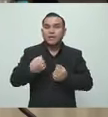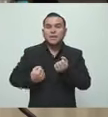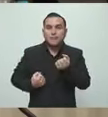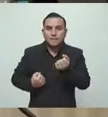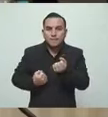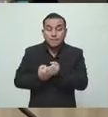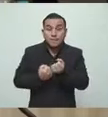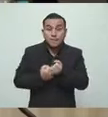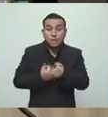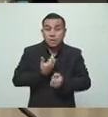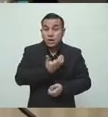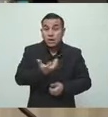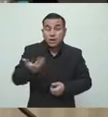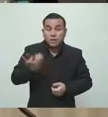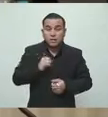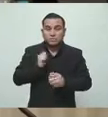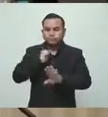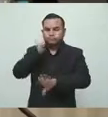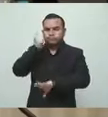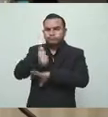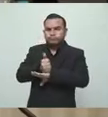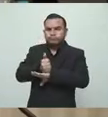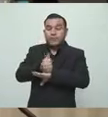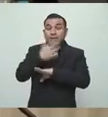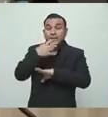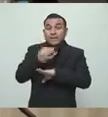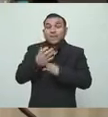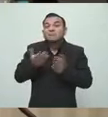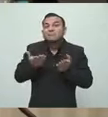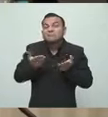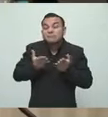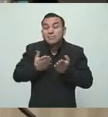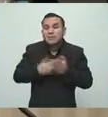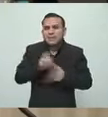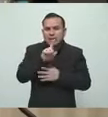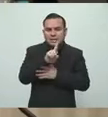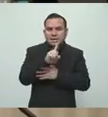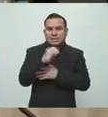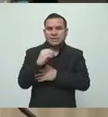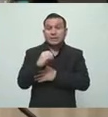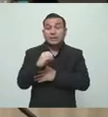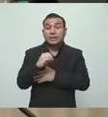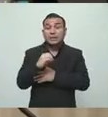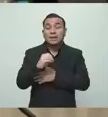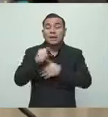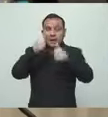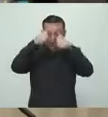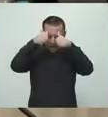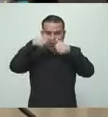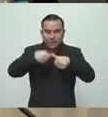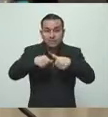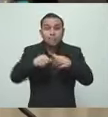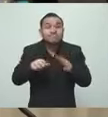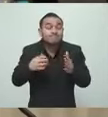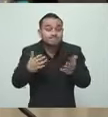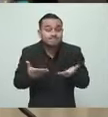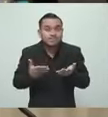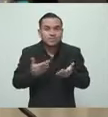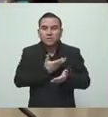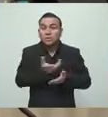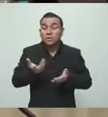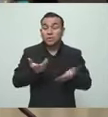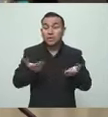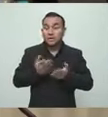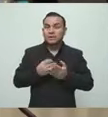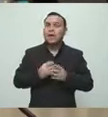a esto que estamos creando. Ellos están 100% de acuerdo en que lo que estamos haciendo es